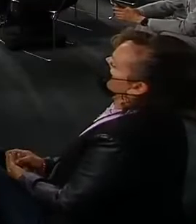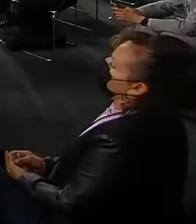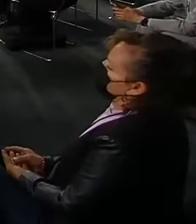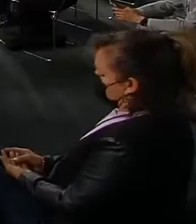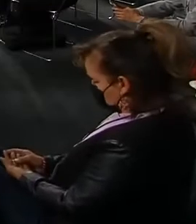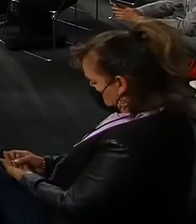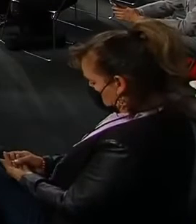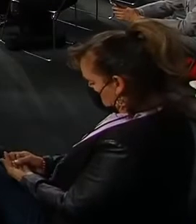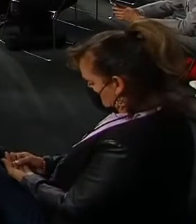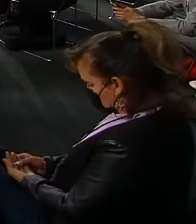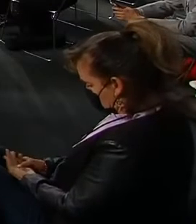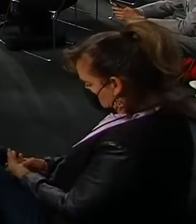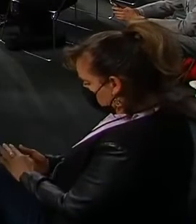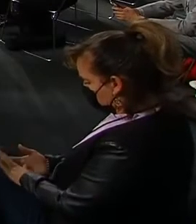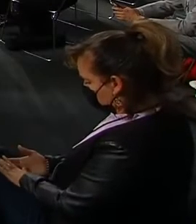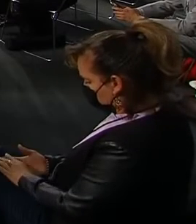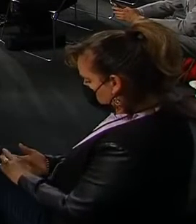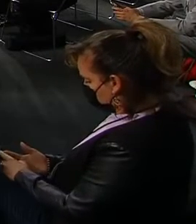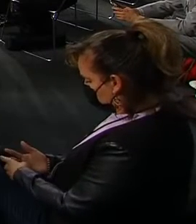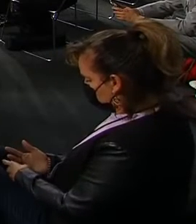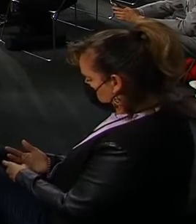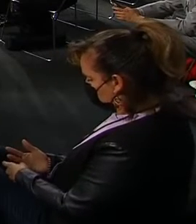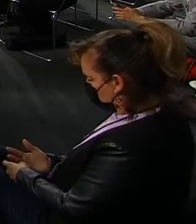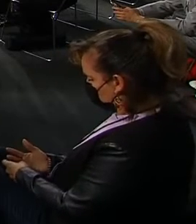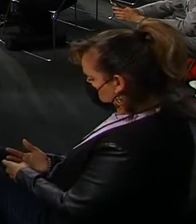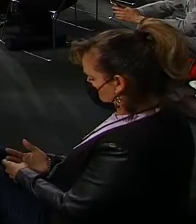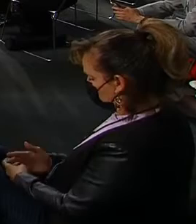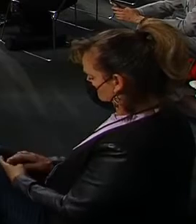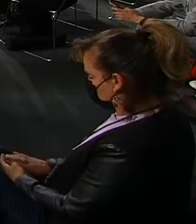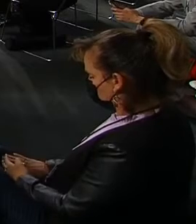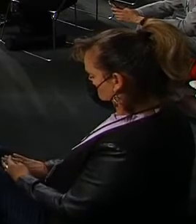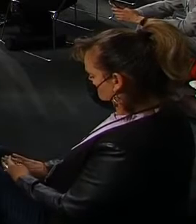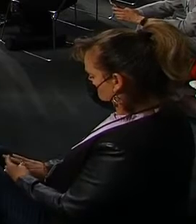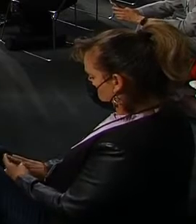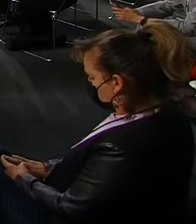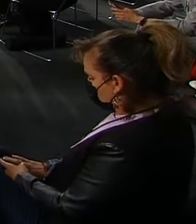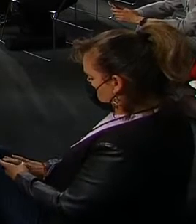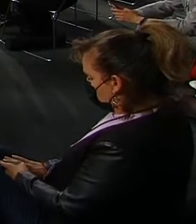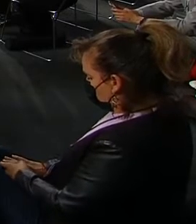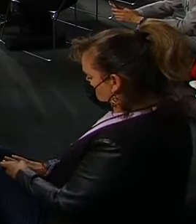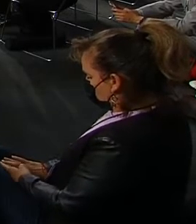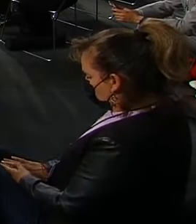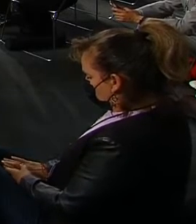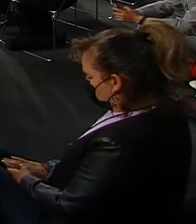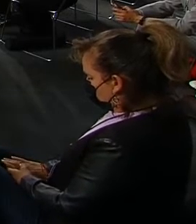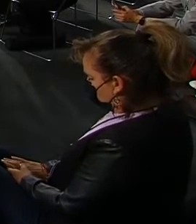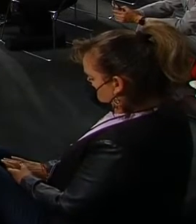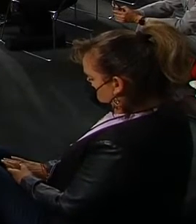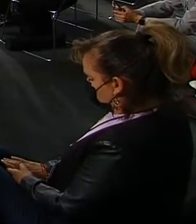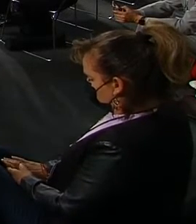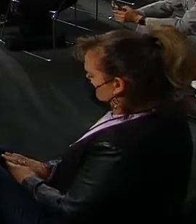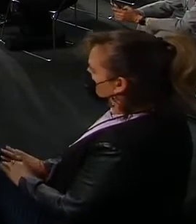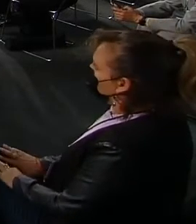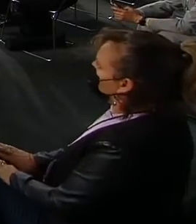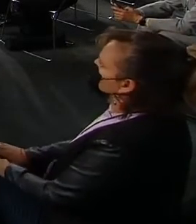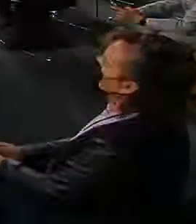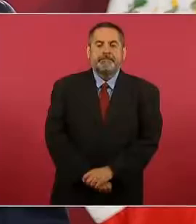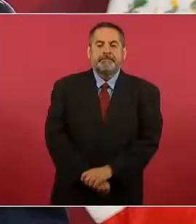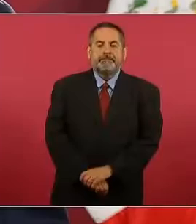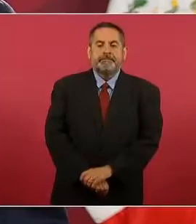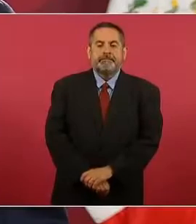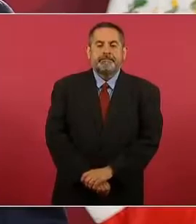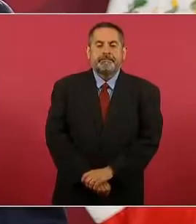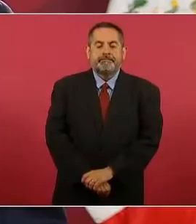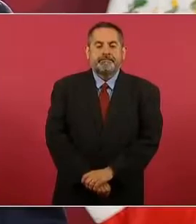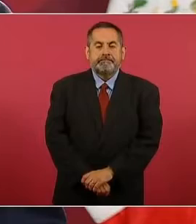Y eso es lo que se está haciendo. Y acerca de que sí presumimos que hubo sabotaje